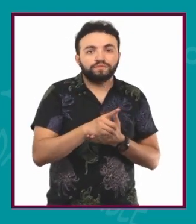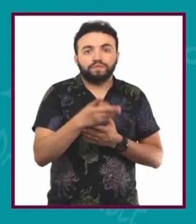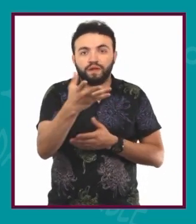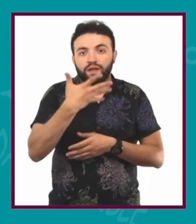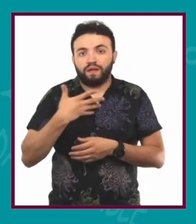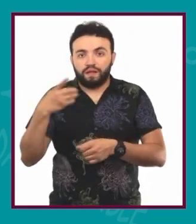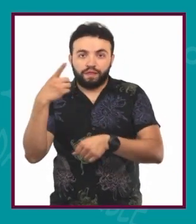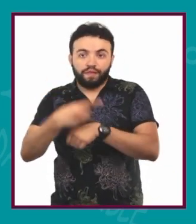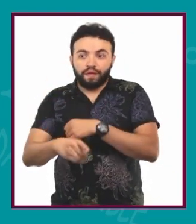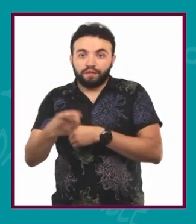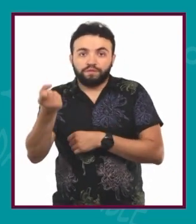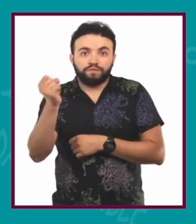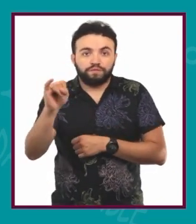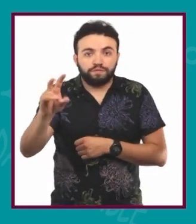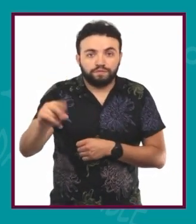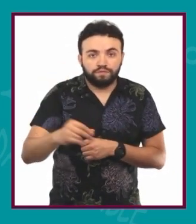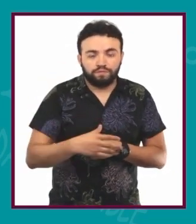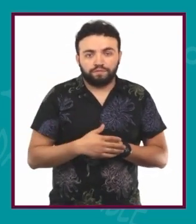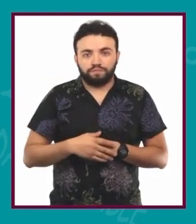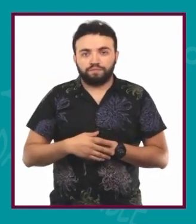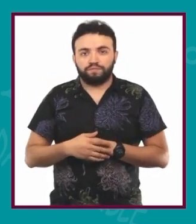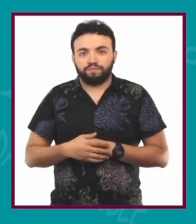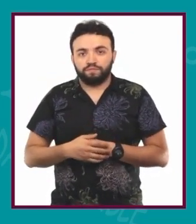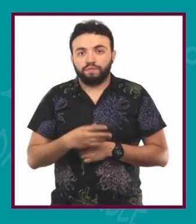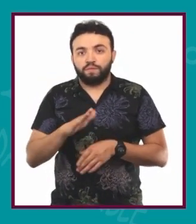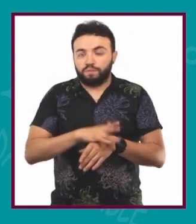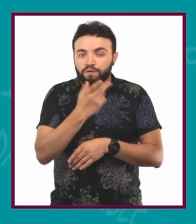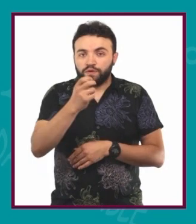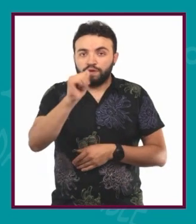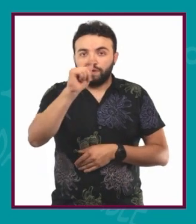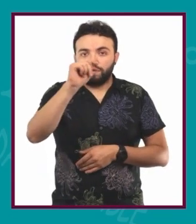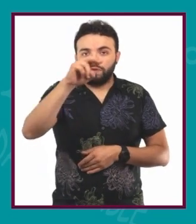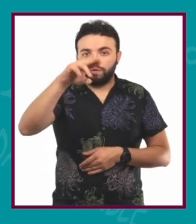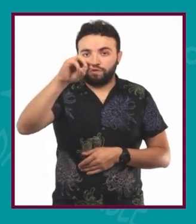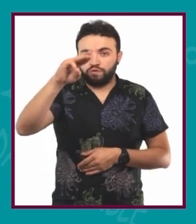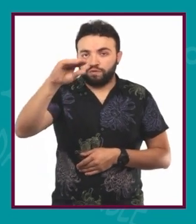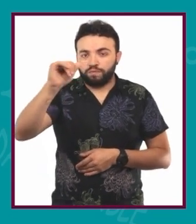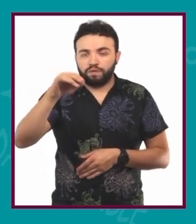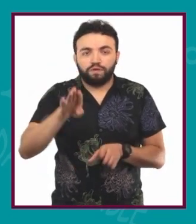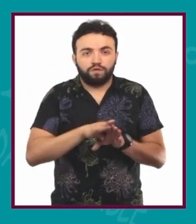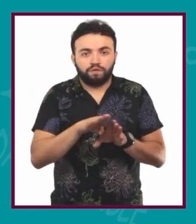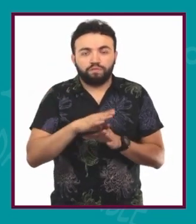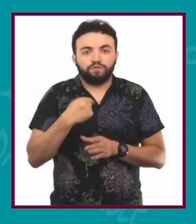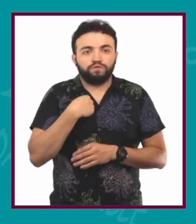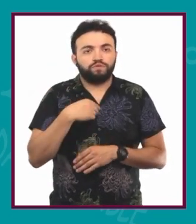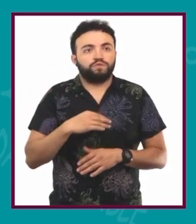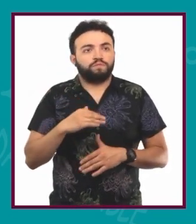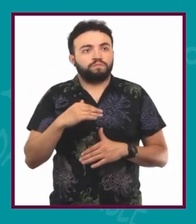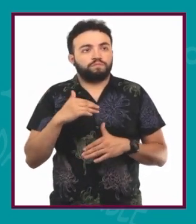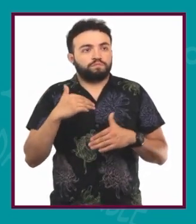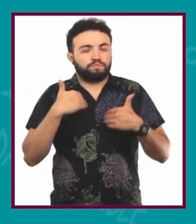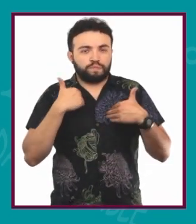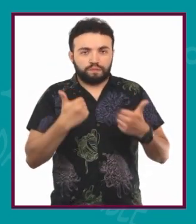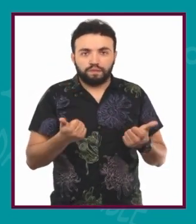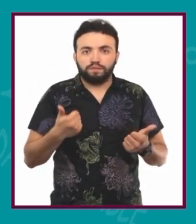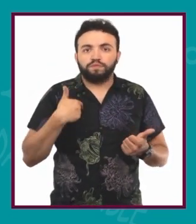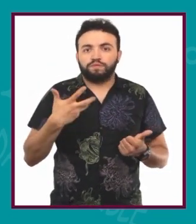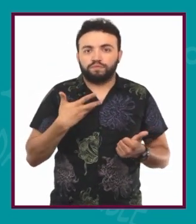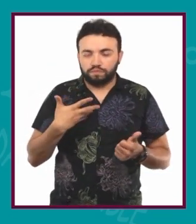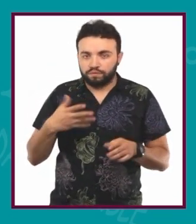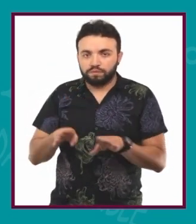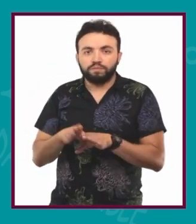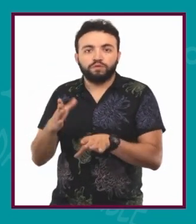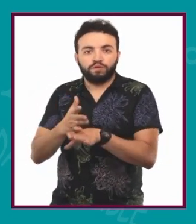Por eso la autonomía es la capacidad de abrirnos a la capacidad de entender que estamos con otros.